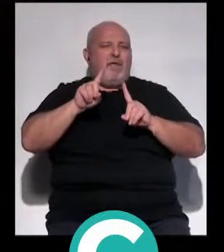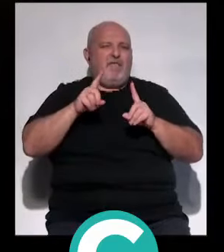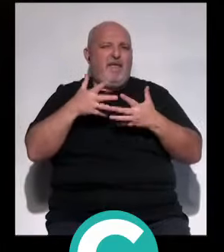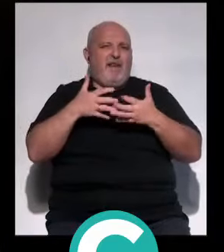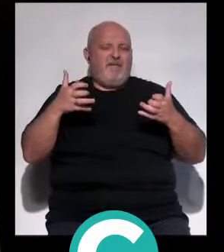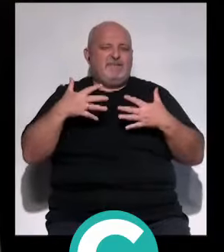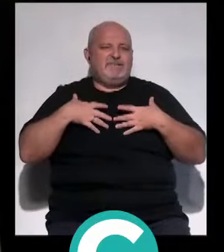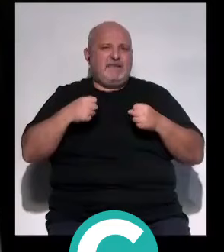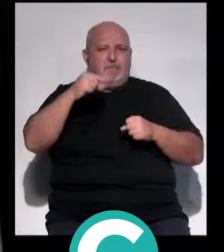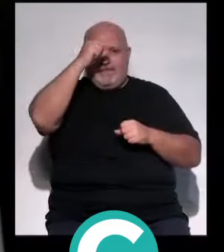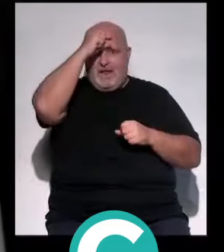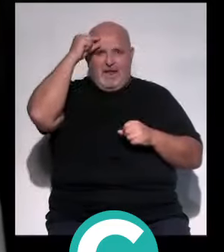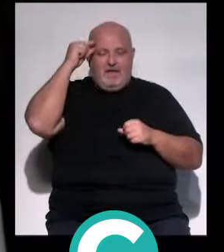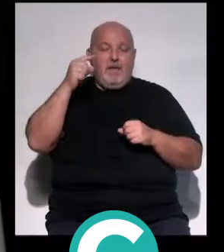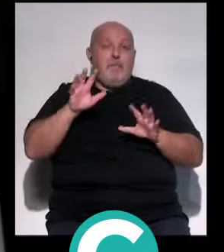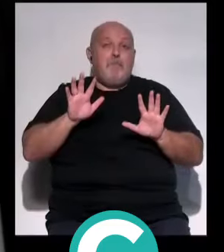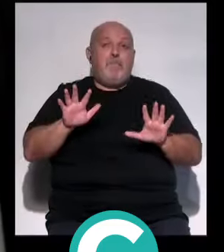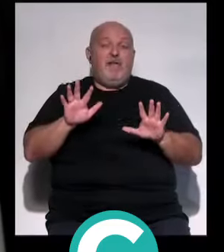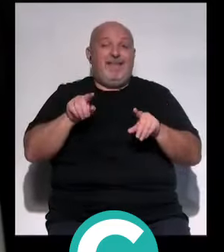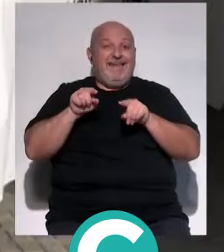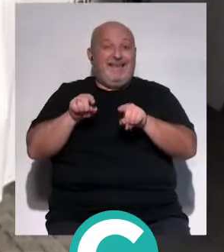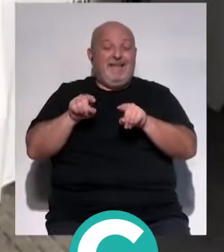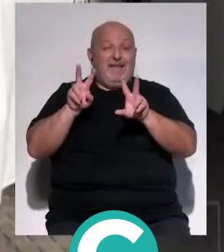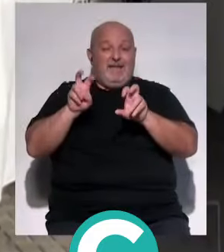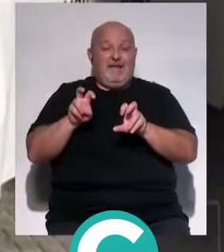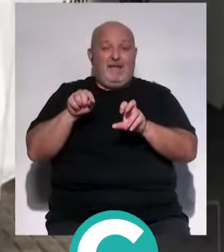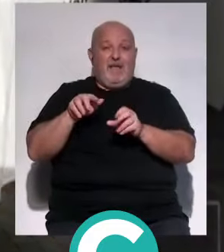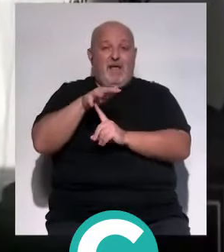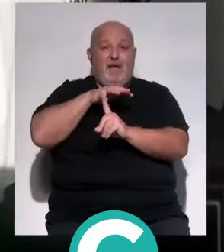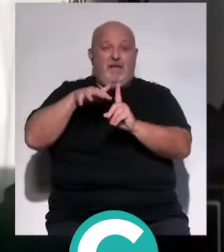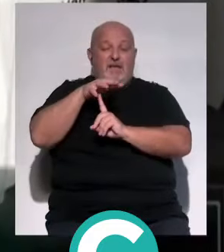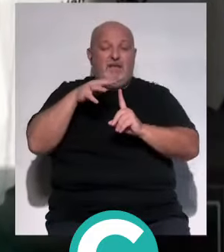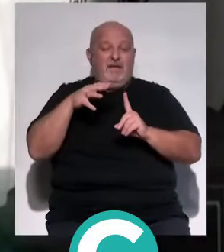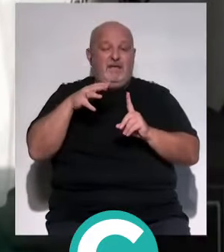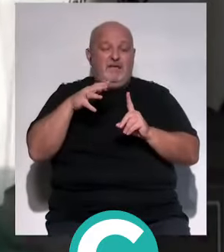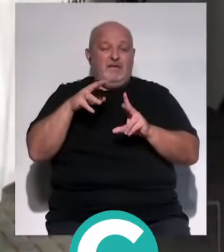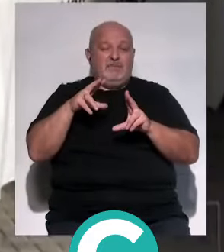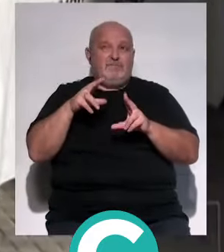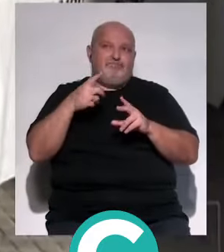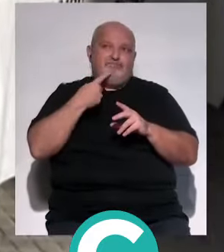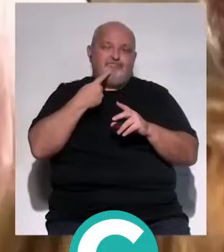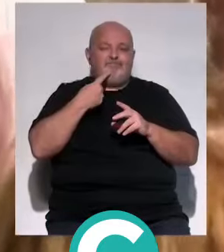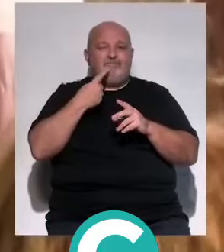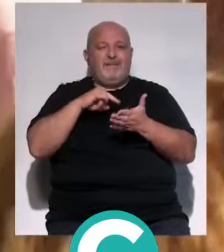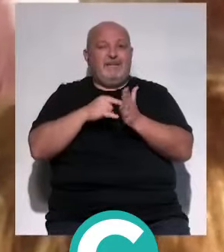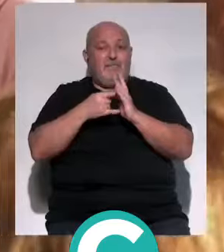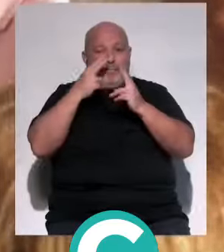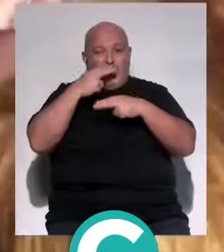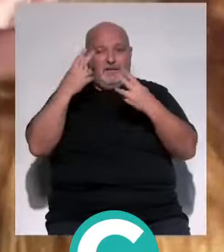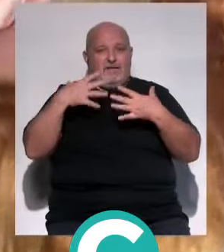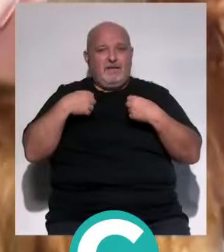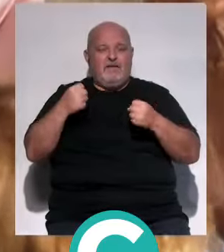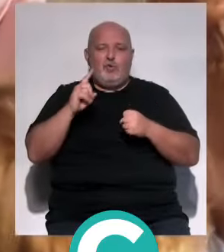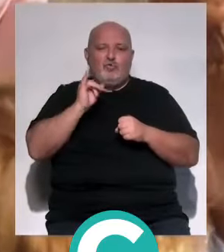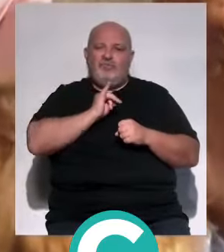graves de salud mental. Sin embargo, estas entidades del ámbito sociosanitario denuncian que el sistema público de salud